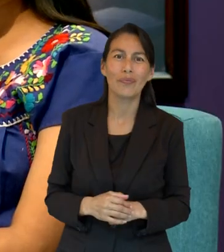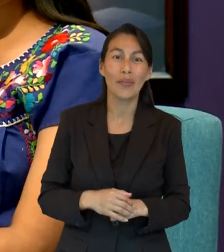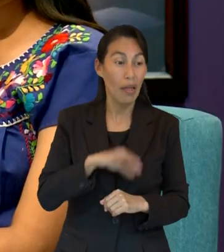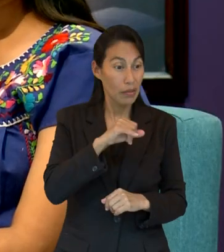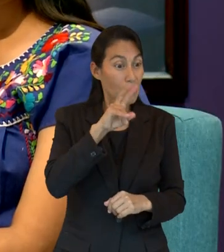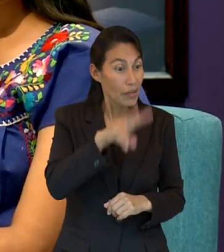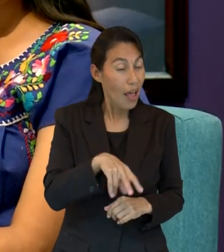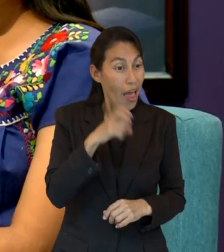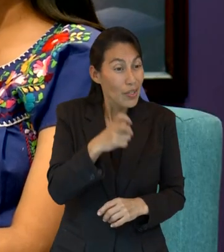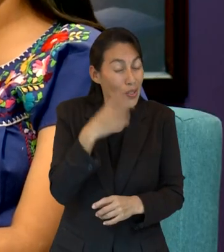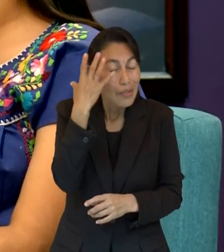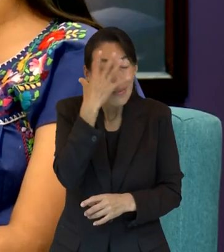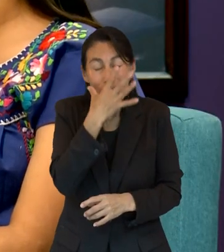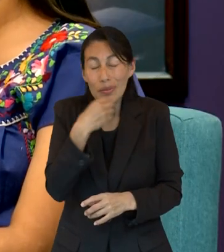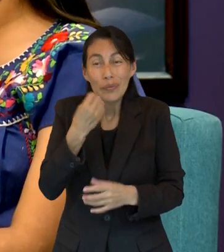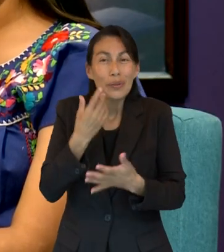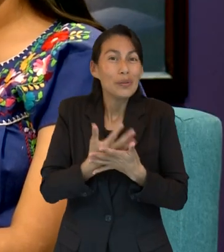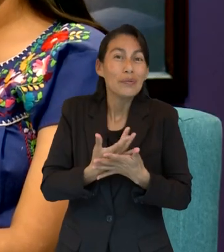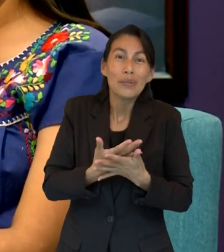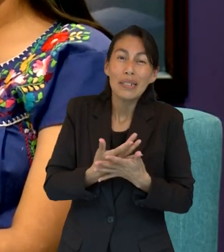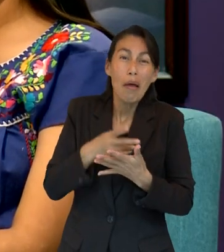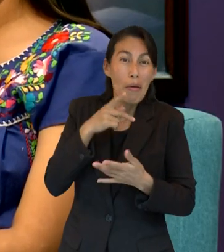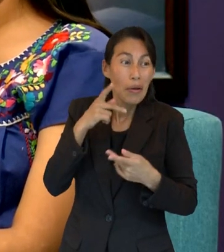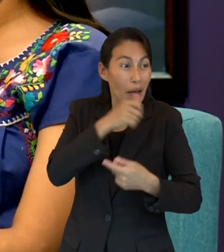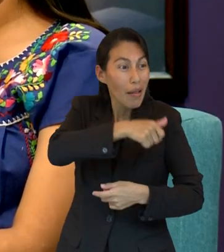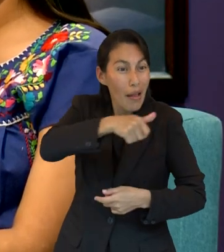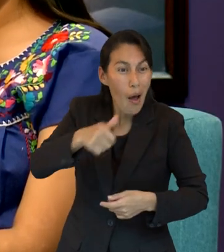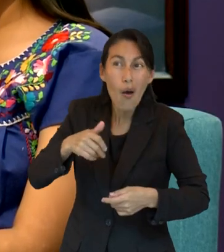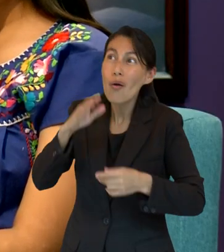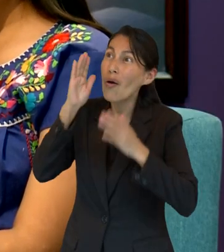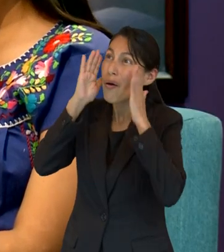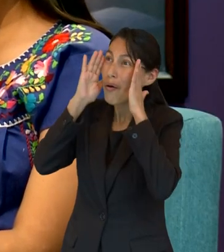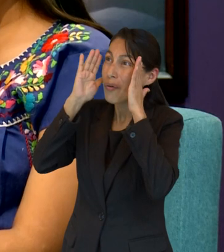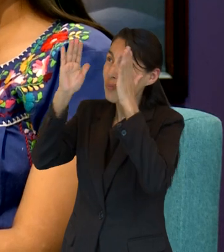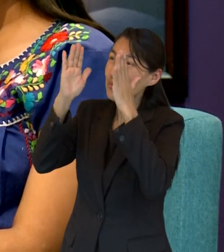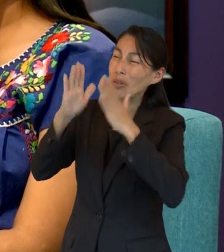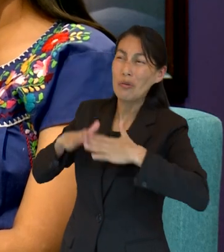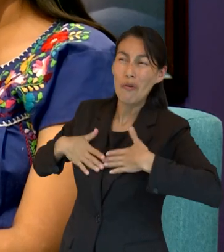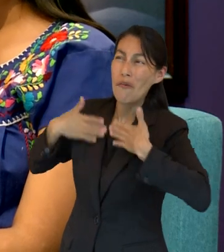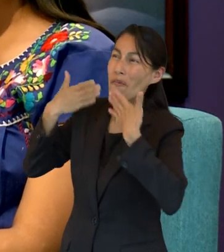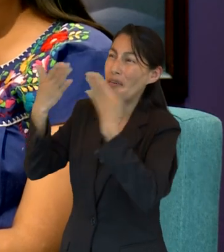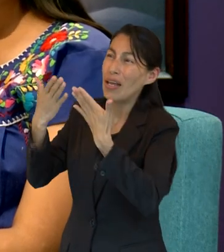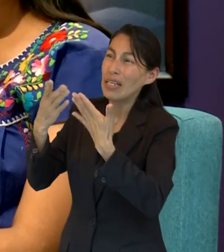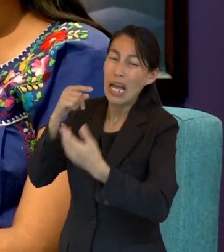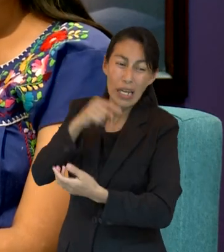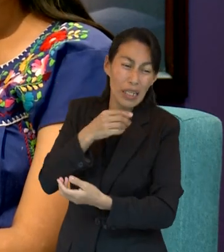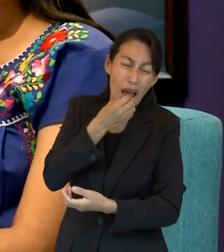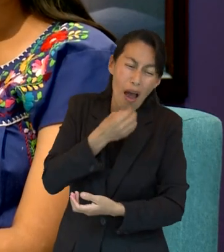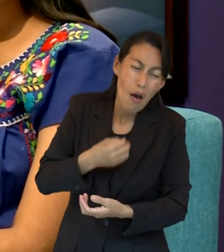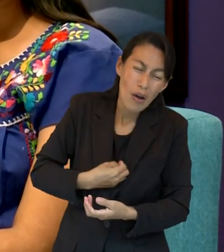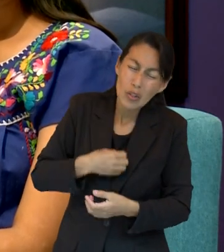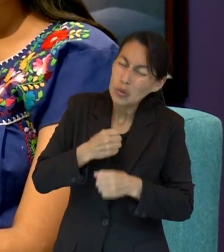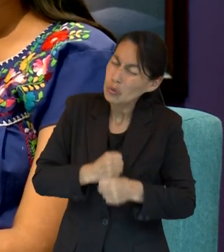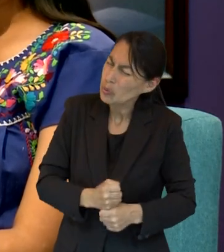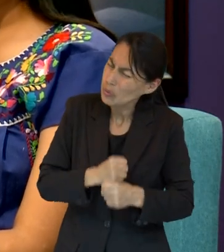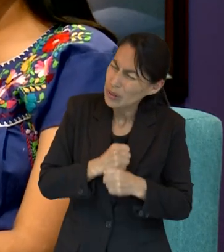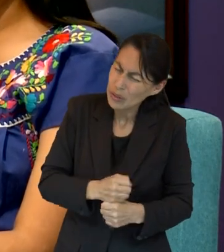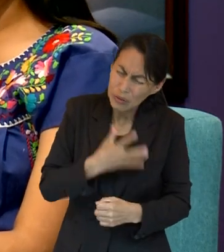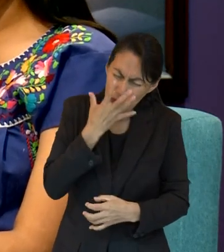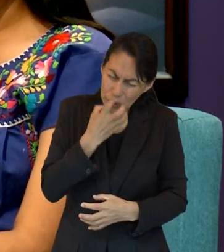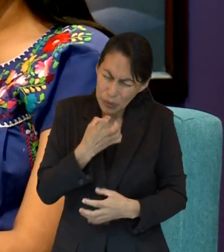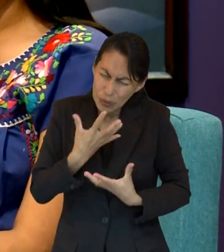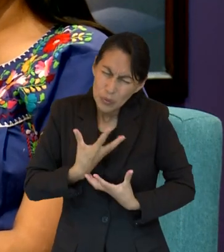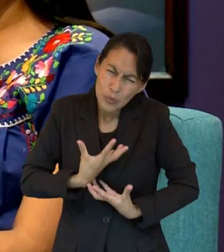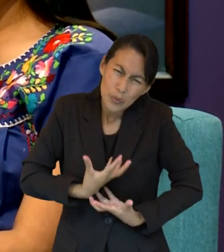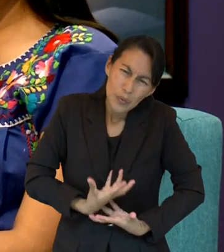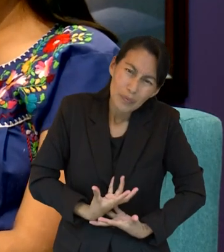actualmente con personas que creemos en Dios de que a pesar de que estamos sufriendo quizá hemos perdido familiares, seres queridos, sabemos que